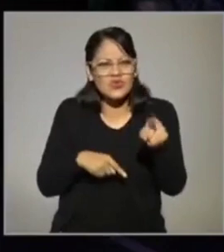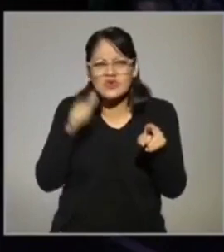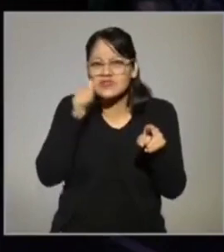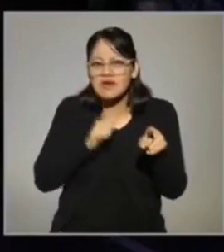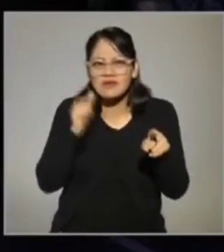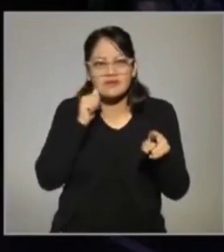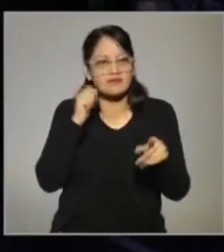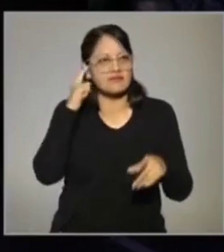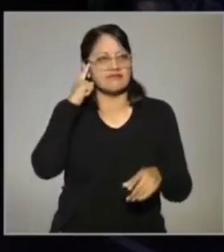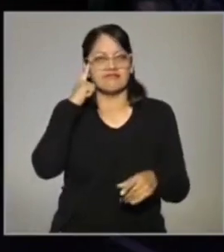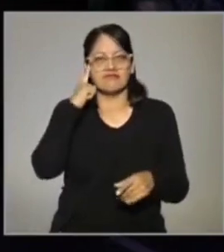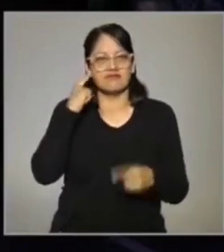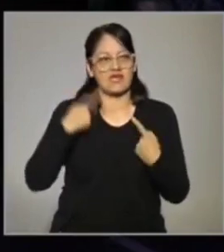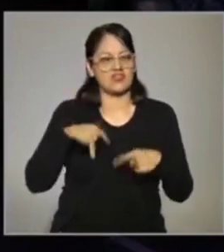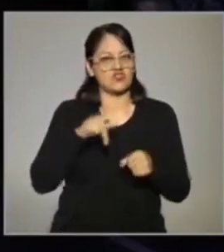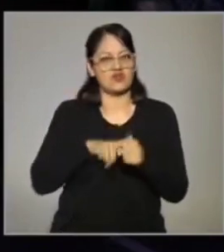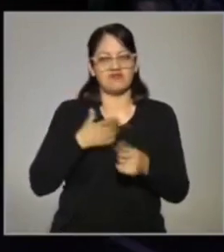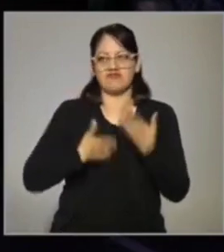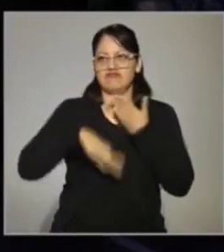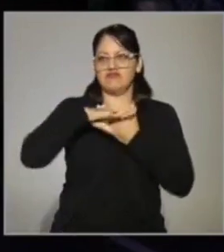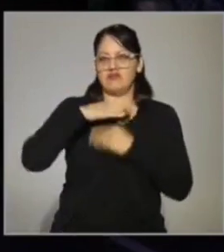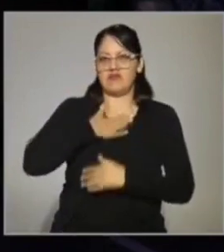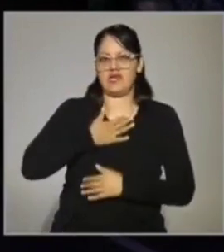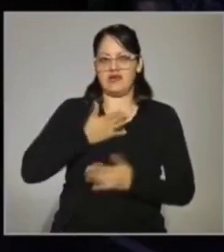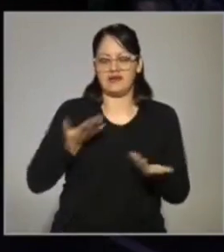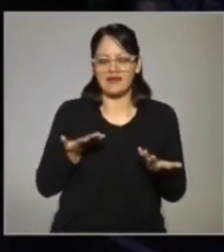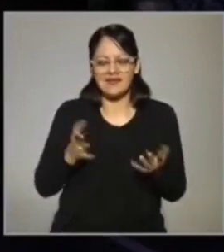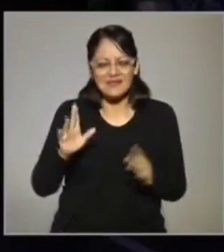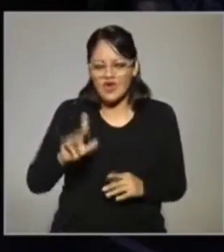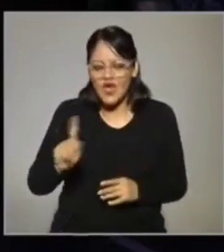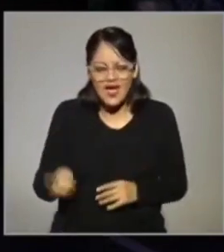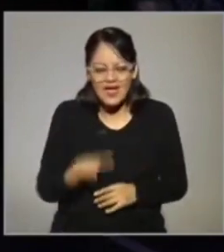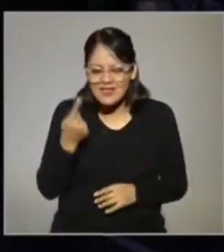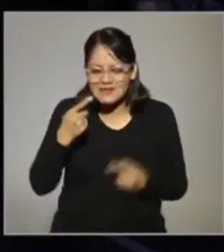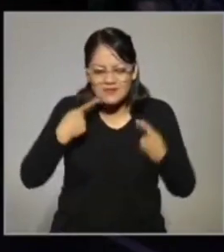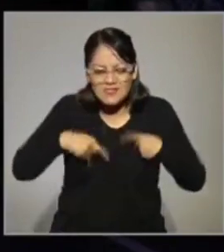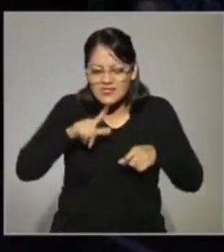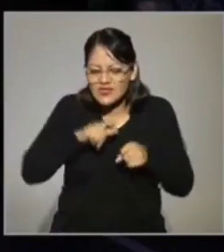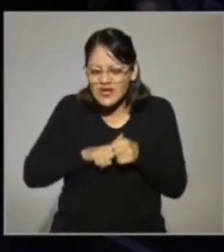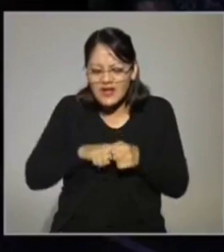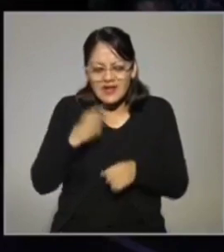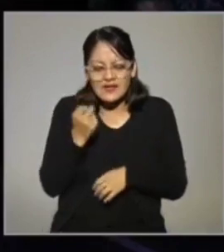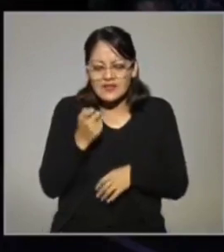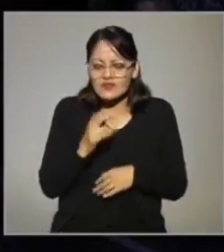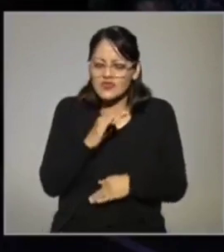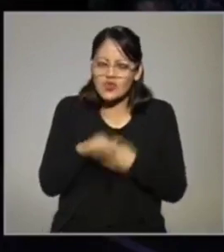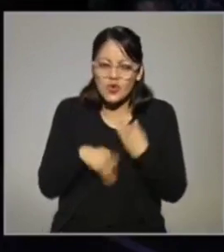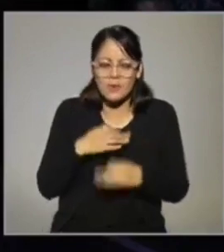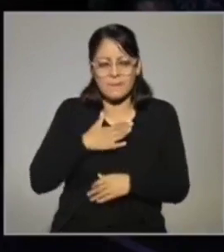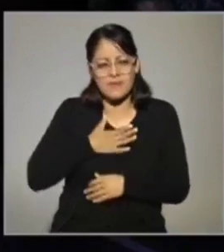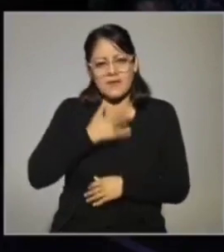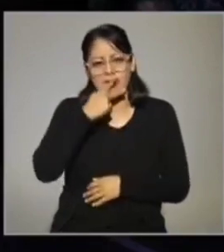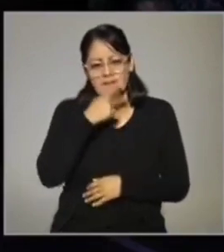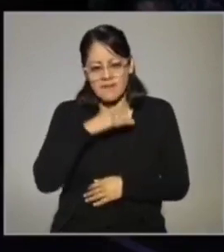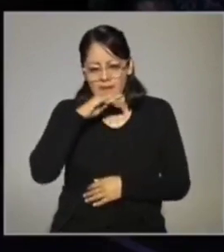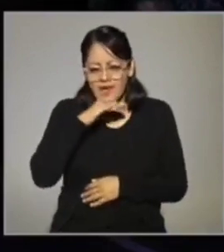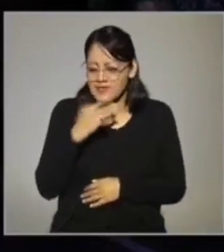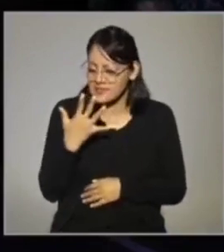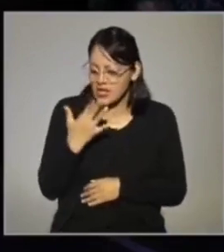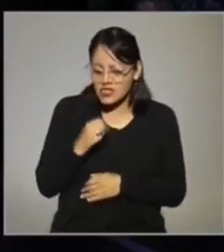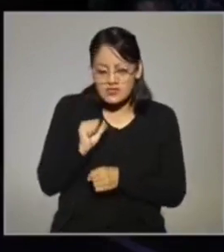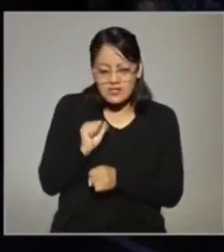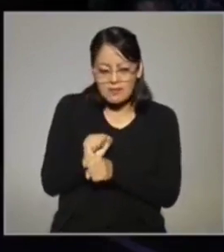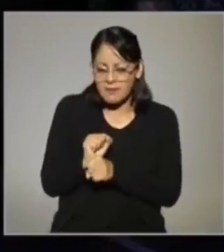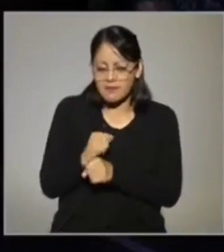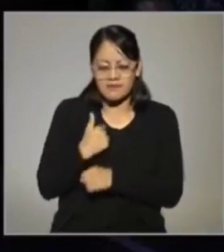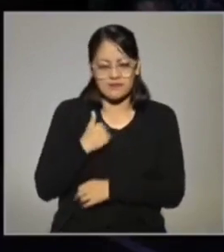te lo estás tomando como algo personal. O es personal, Pamela. Son mis papás. En cinco semanas